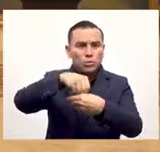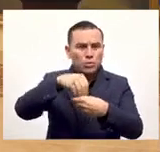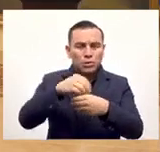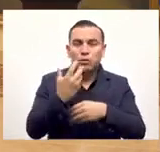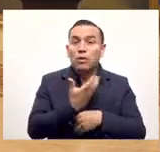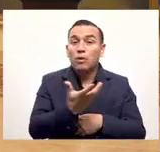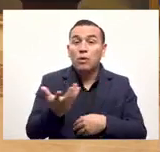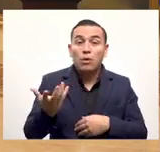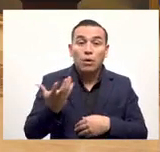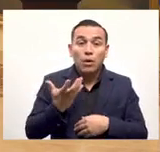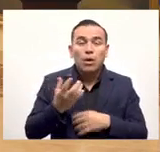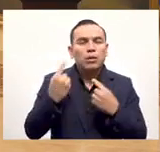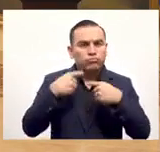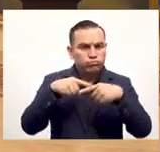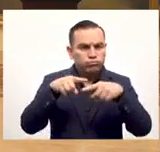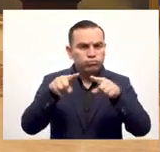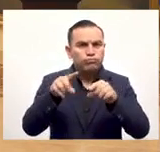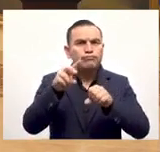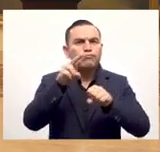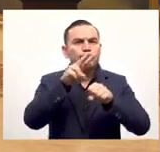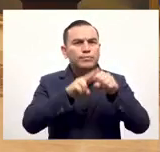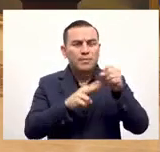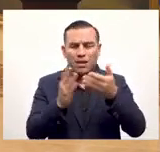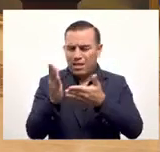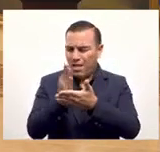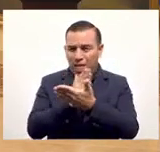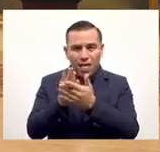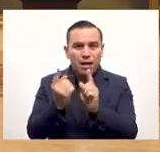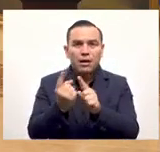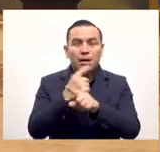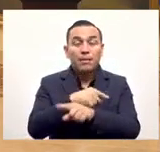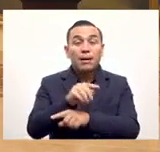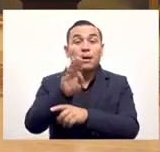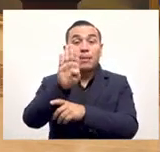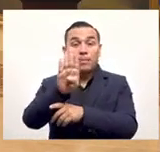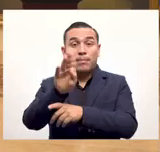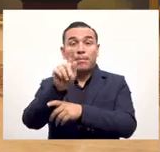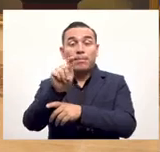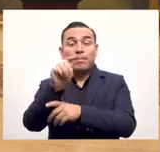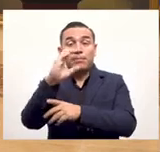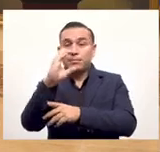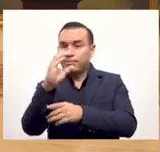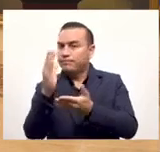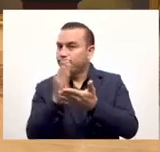chequeras, etcétera. Van a seguir manteniéndose en dólares. Ninguna cuenta se va a convertir a Bitcoin.